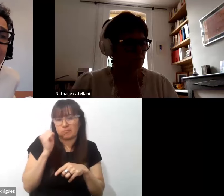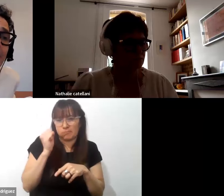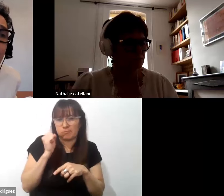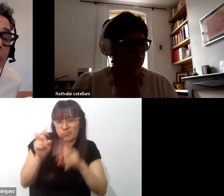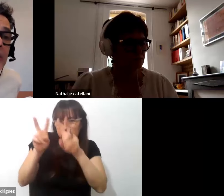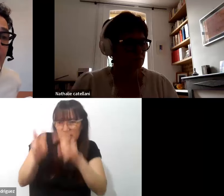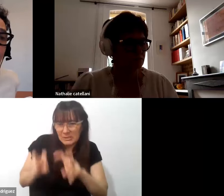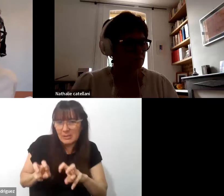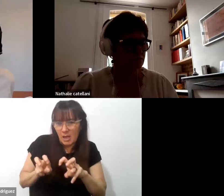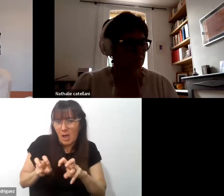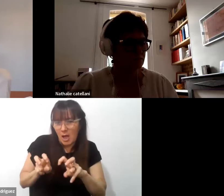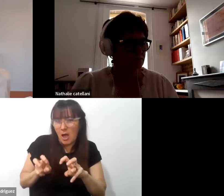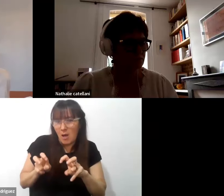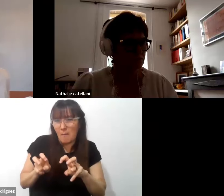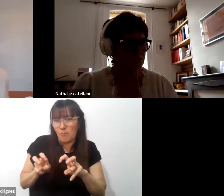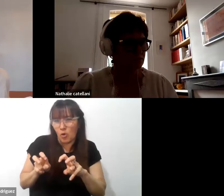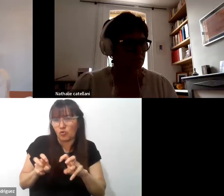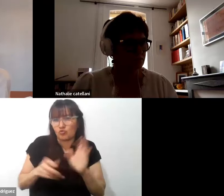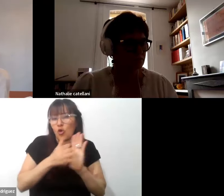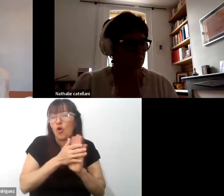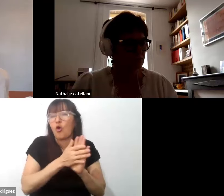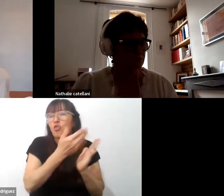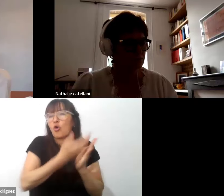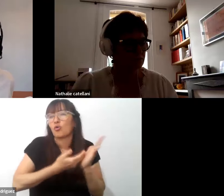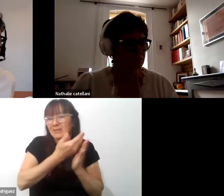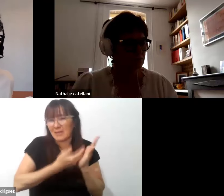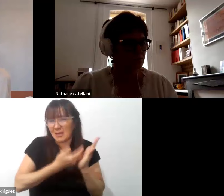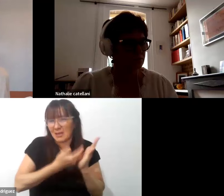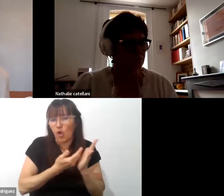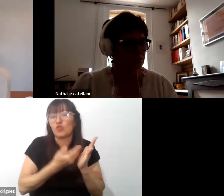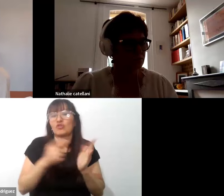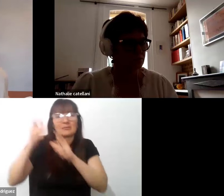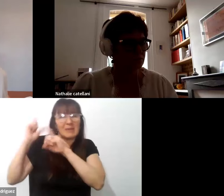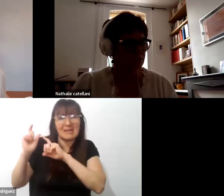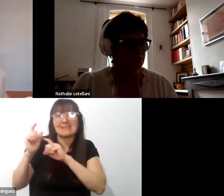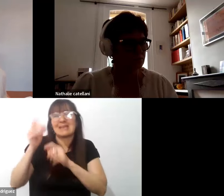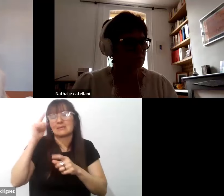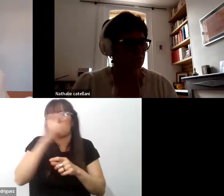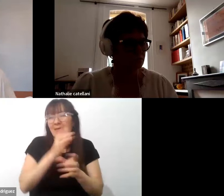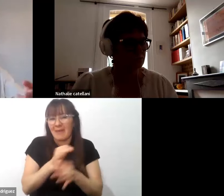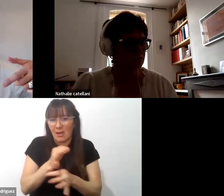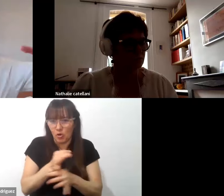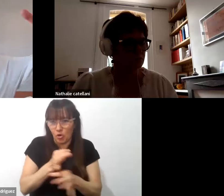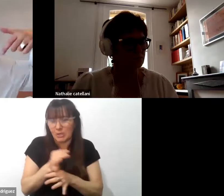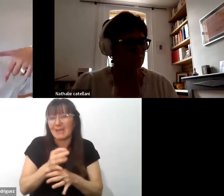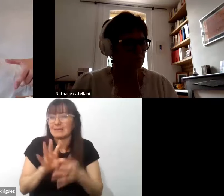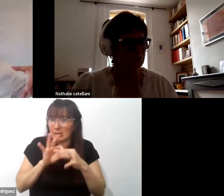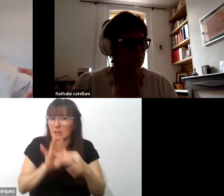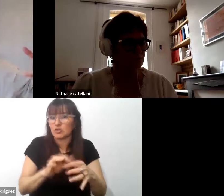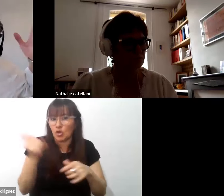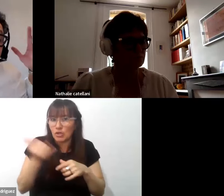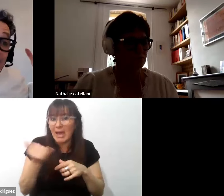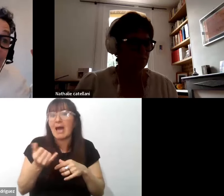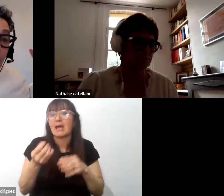a través de lo que llamamos documentación narrativa de experiencias pedagógicas que tiene que ver justamente con esto con un ejercicio